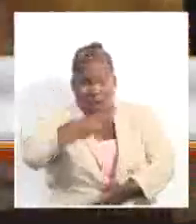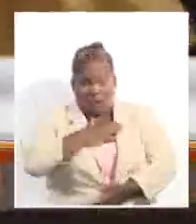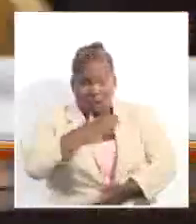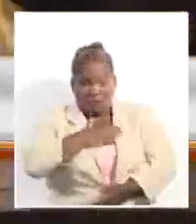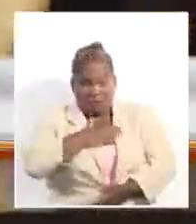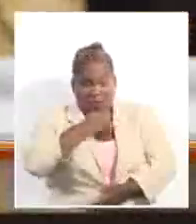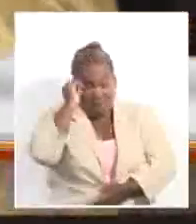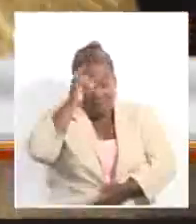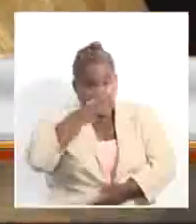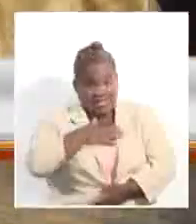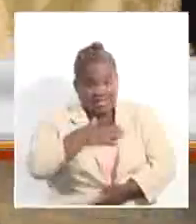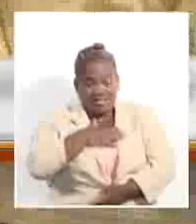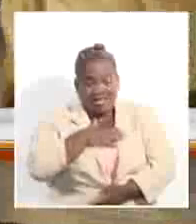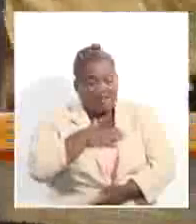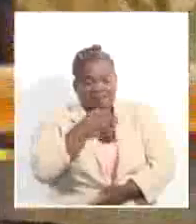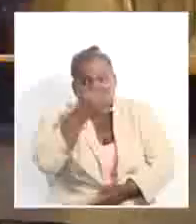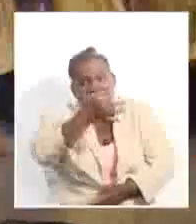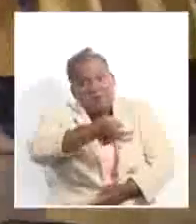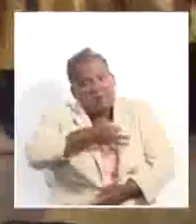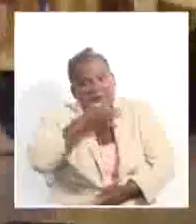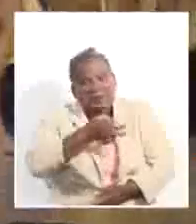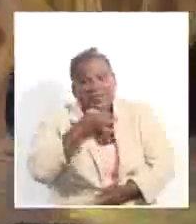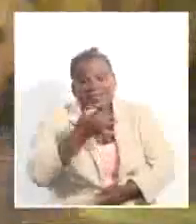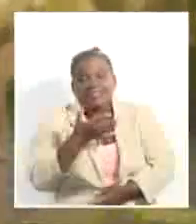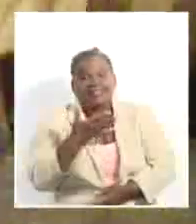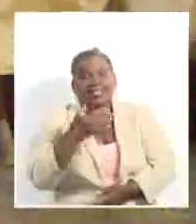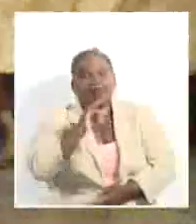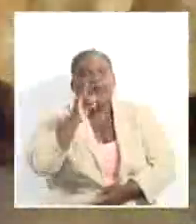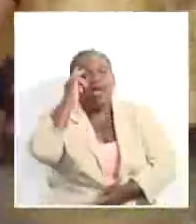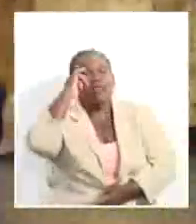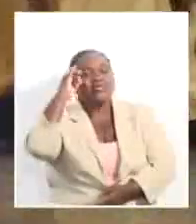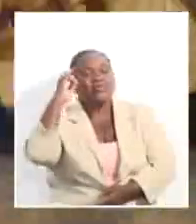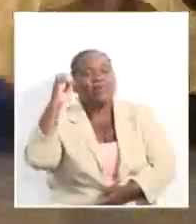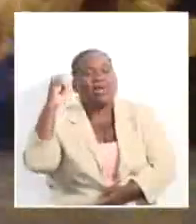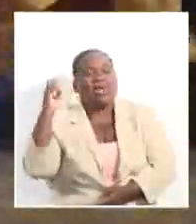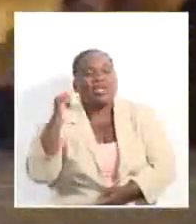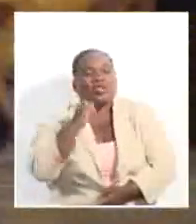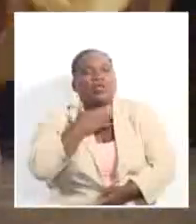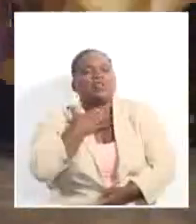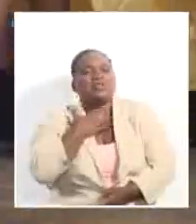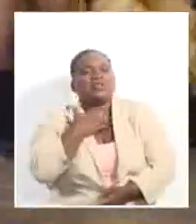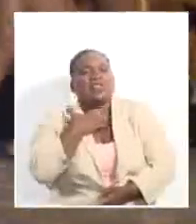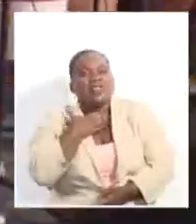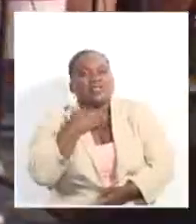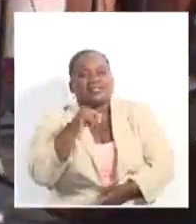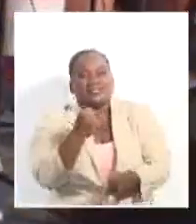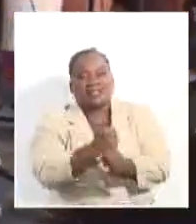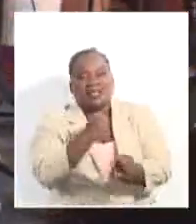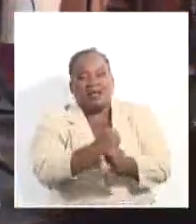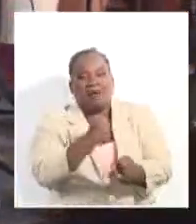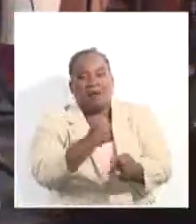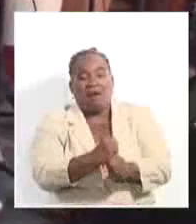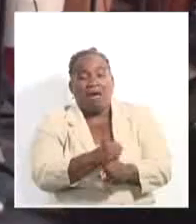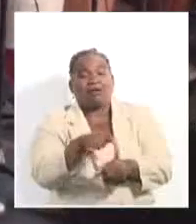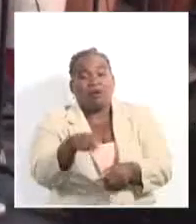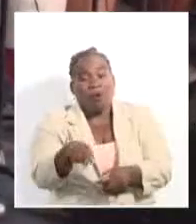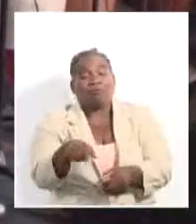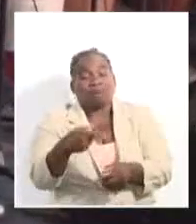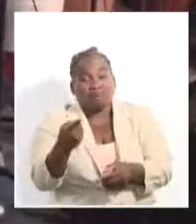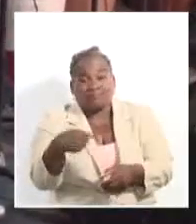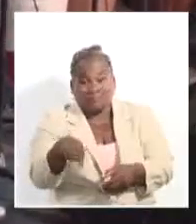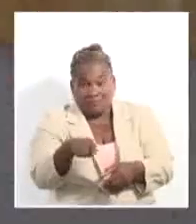experiencia indescriptible, porque era un sueño, largamente acariciado, trabajar con esta prestigiosa institución.